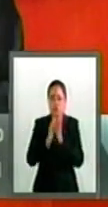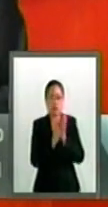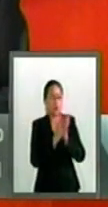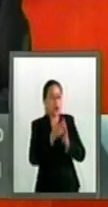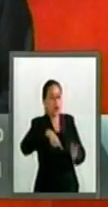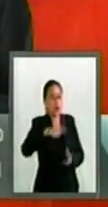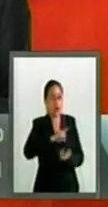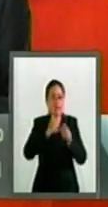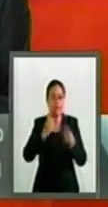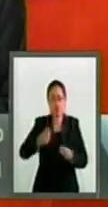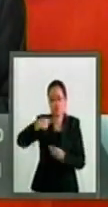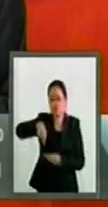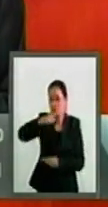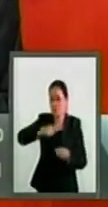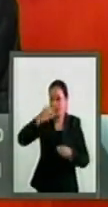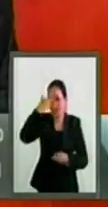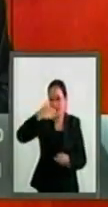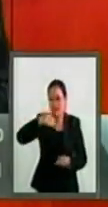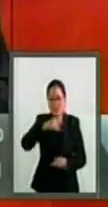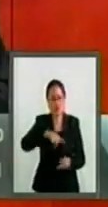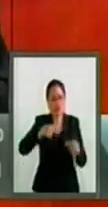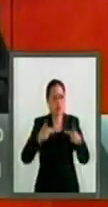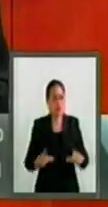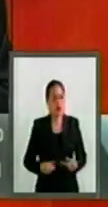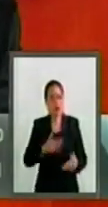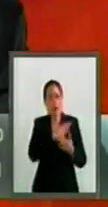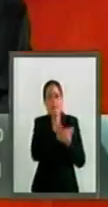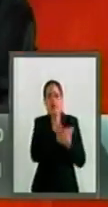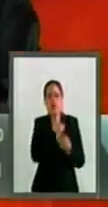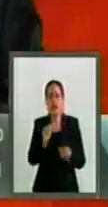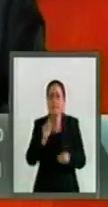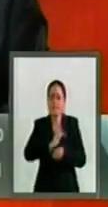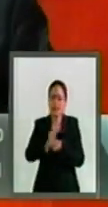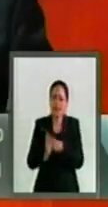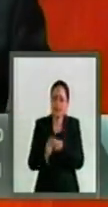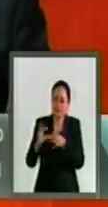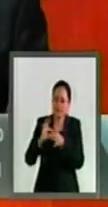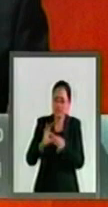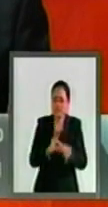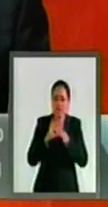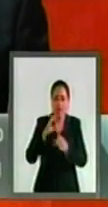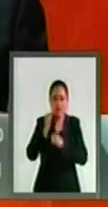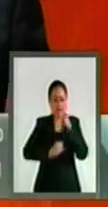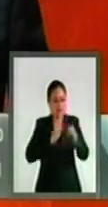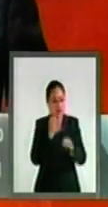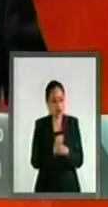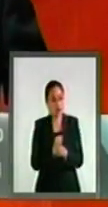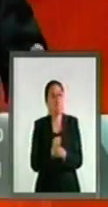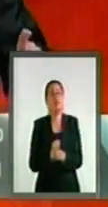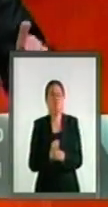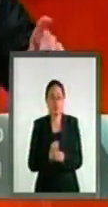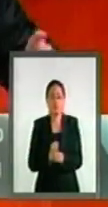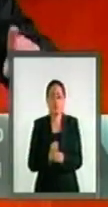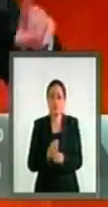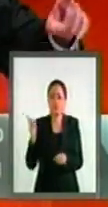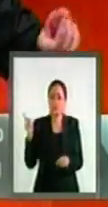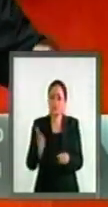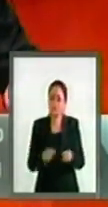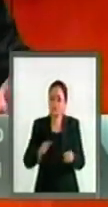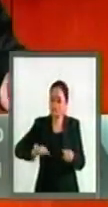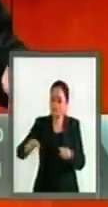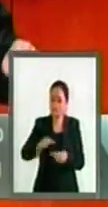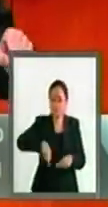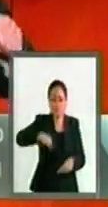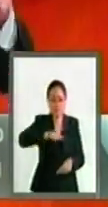armónico a todas las facultades del ser humano en amor a la patria, en la solidaridad internacional, eliminando el sentido educativo del